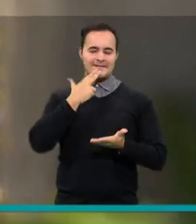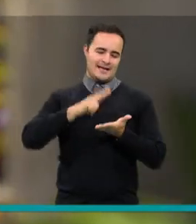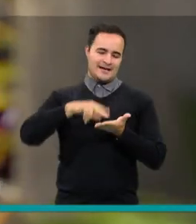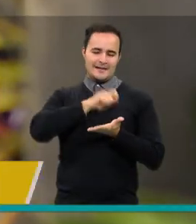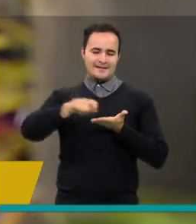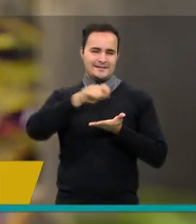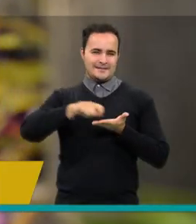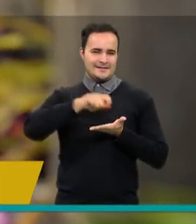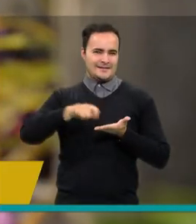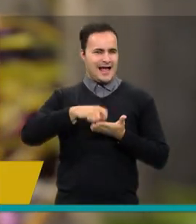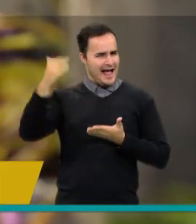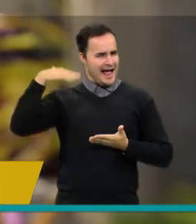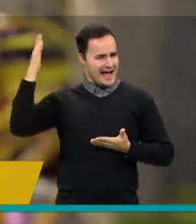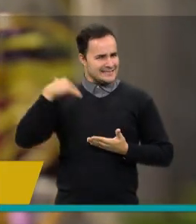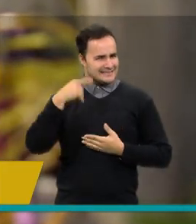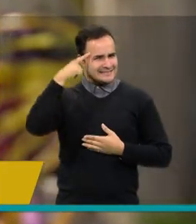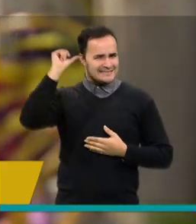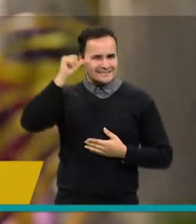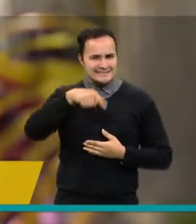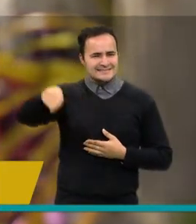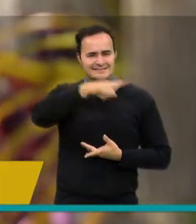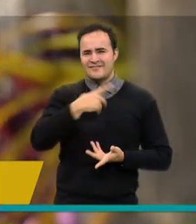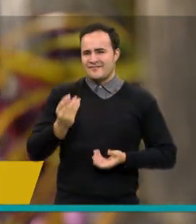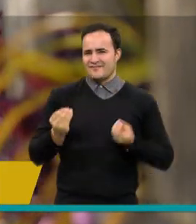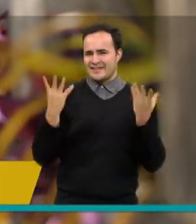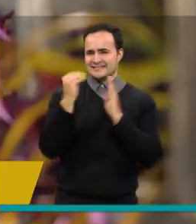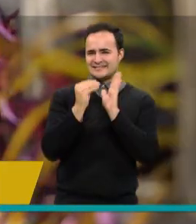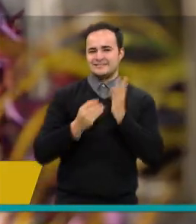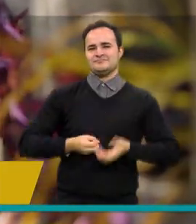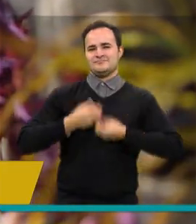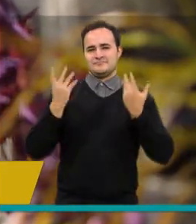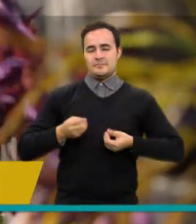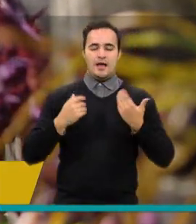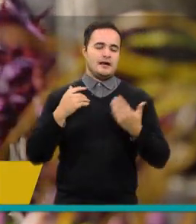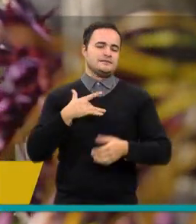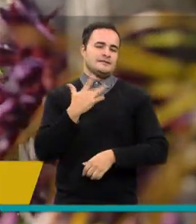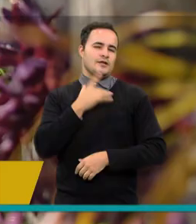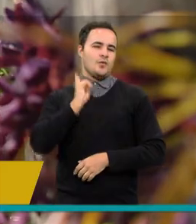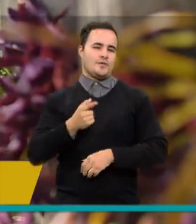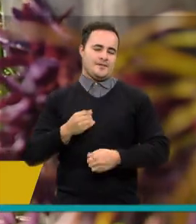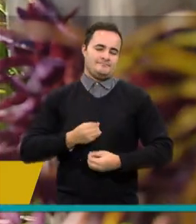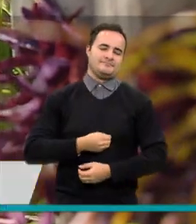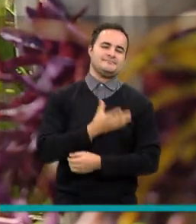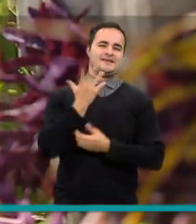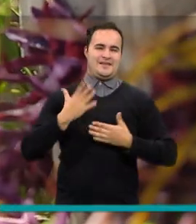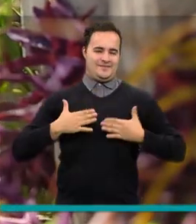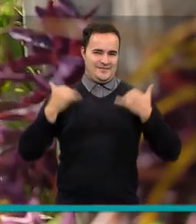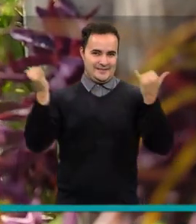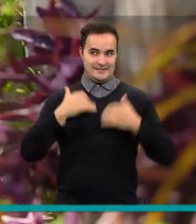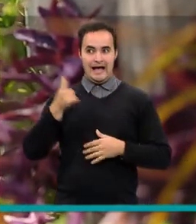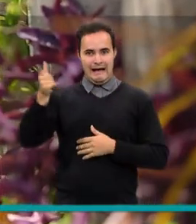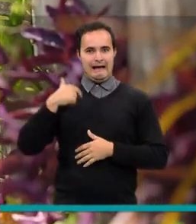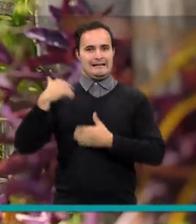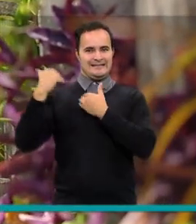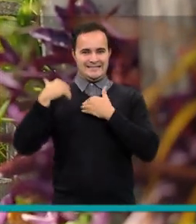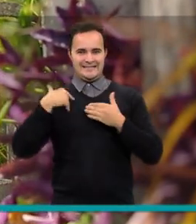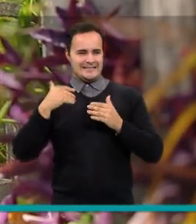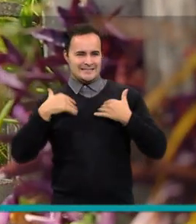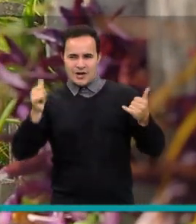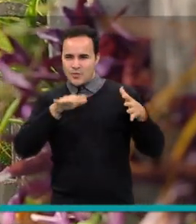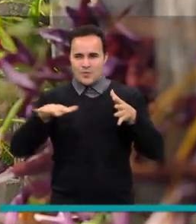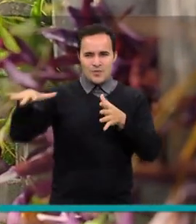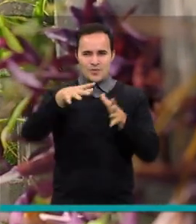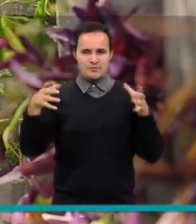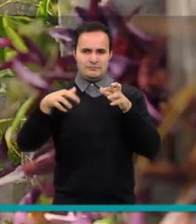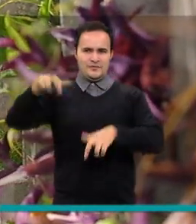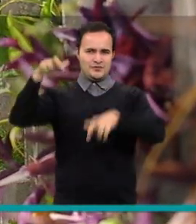esas que se escriben a mano como hace años, es motivo de felicidad, o si no que lo diga el personal de la salud de nuestra ciudad que por estos